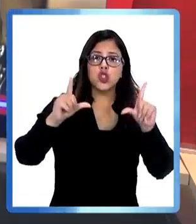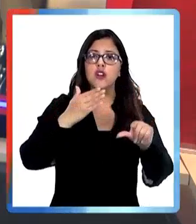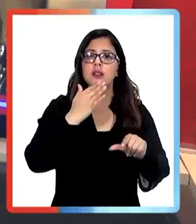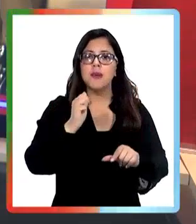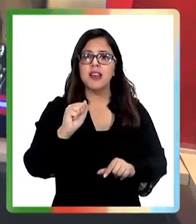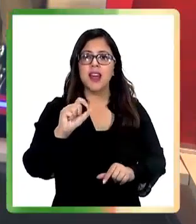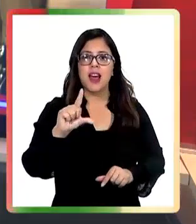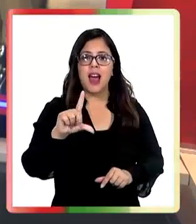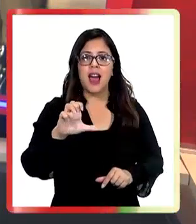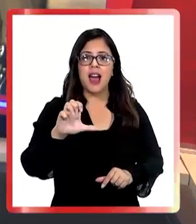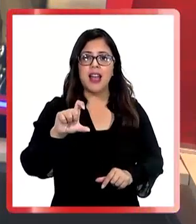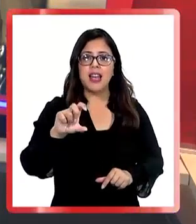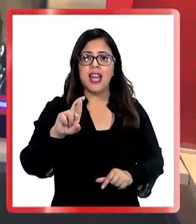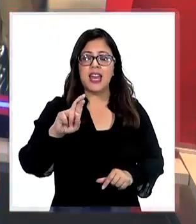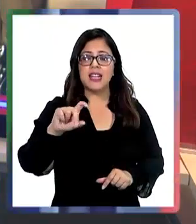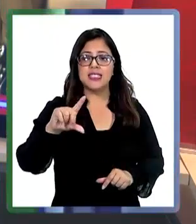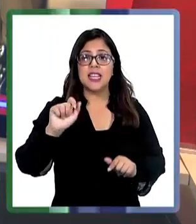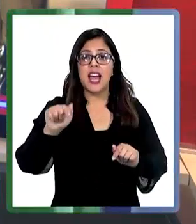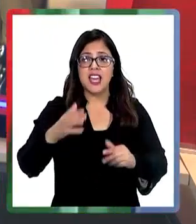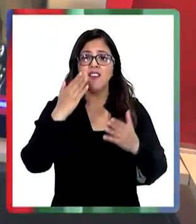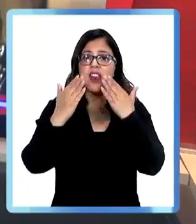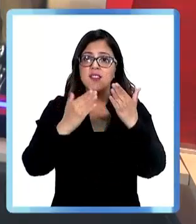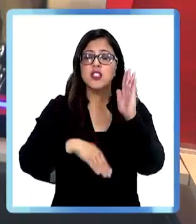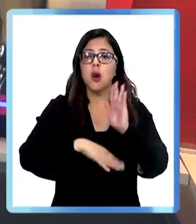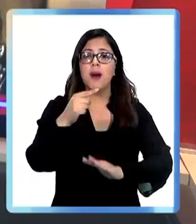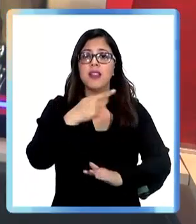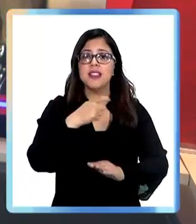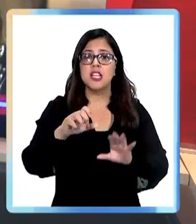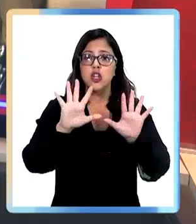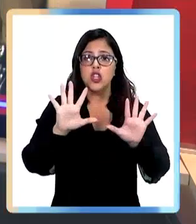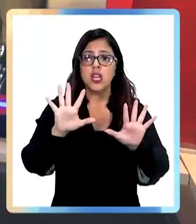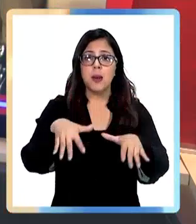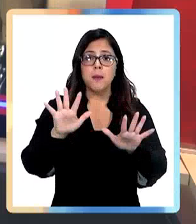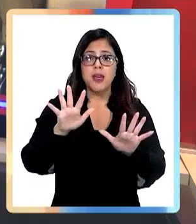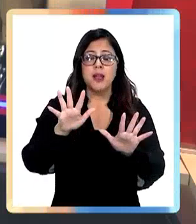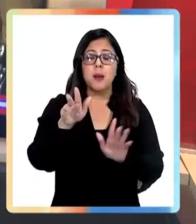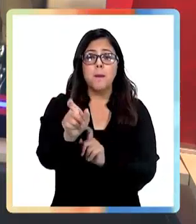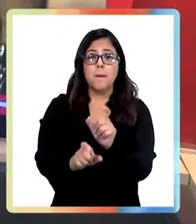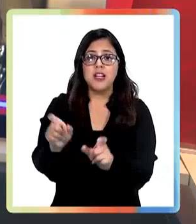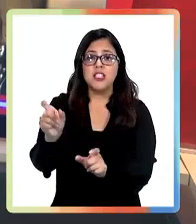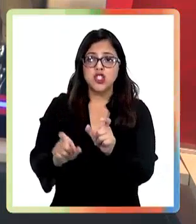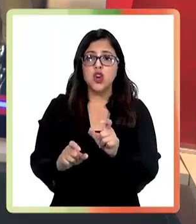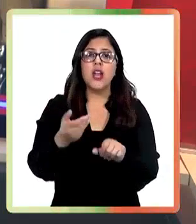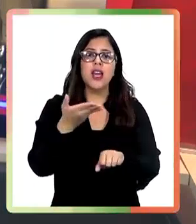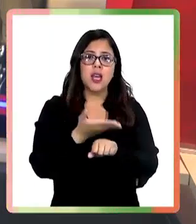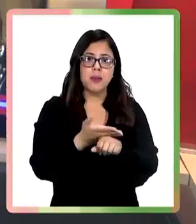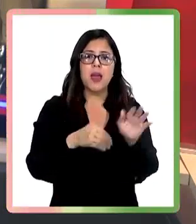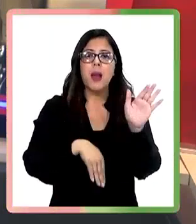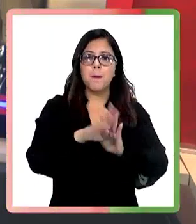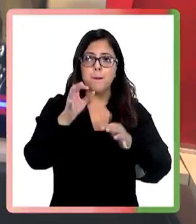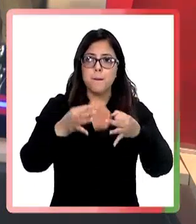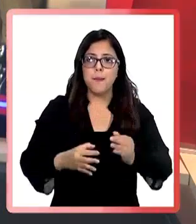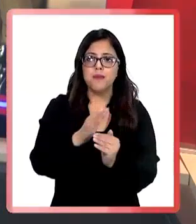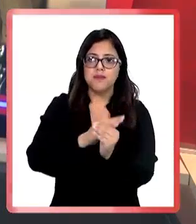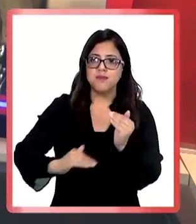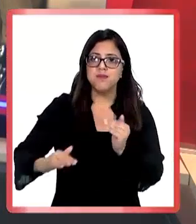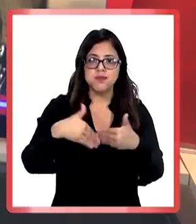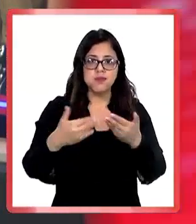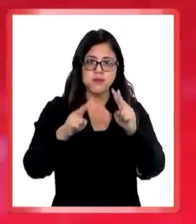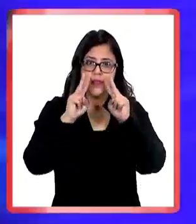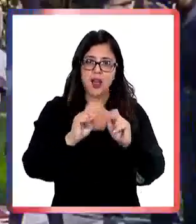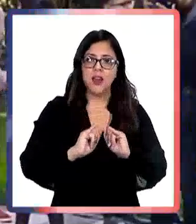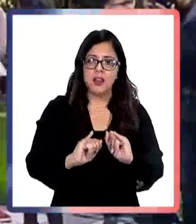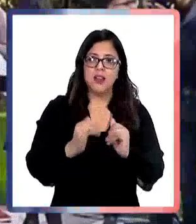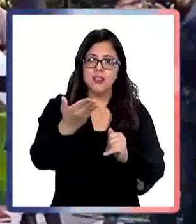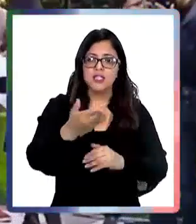medida que beneficiará a más de 110 mil personas que pedían mayores niveles de seguridad en sus barrios. Vértice Televisión nos cuenta